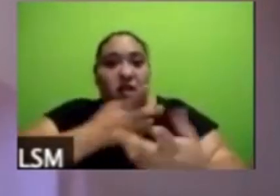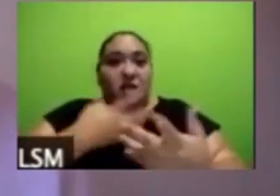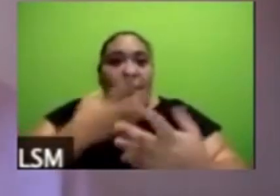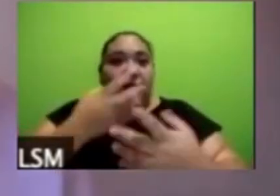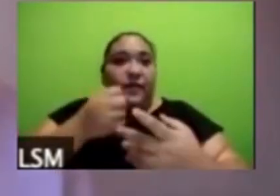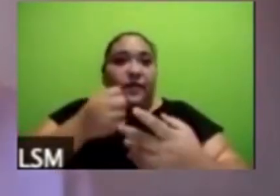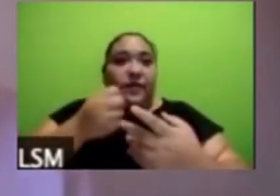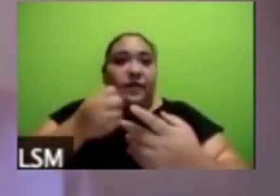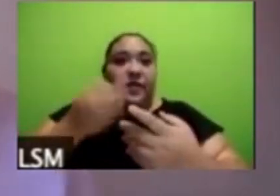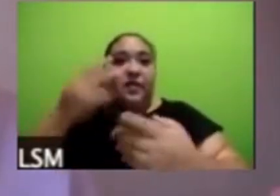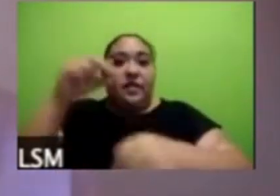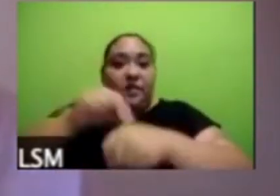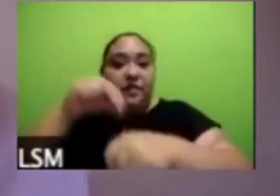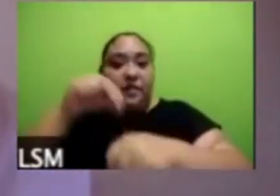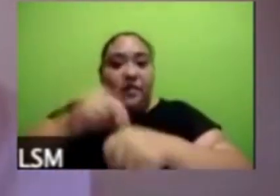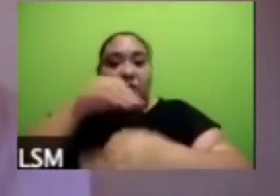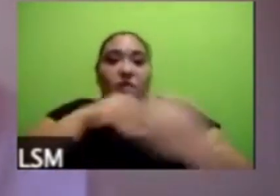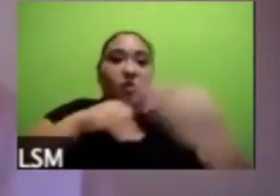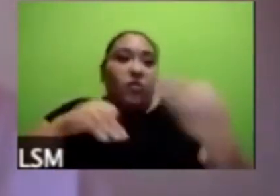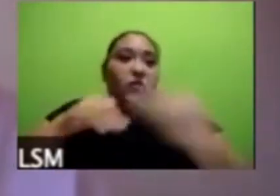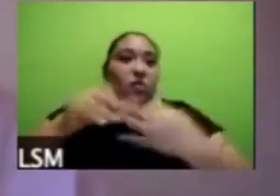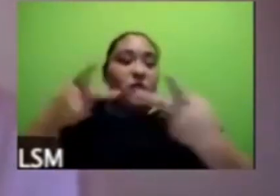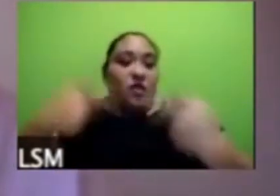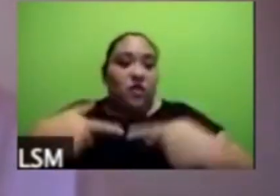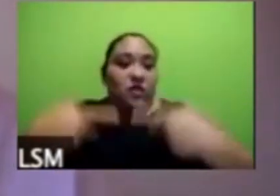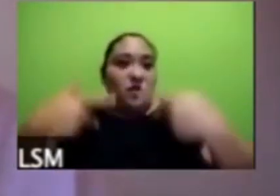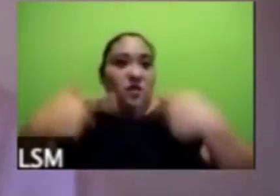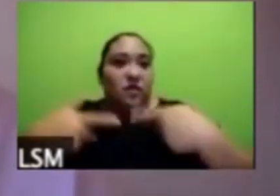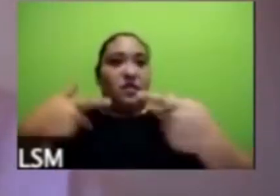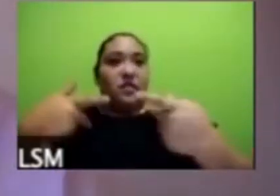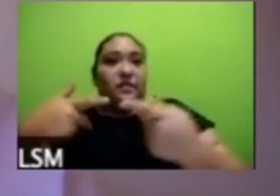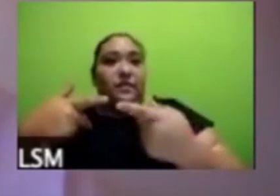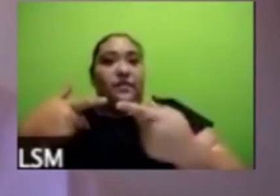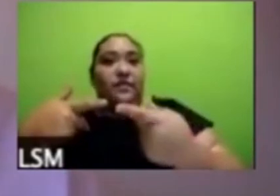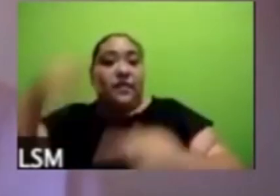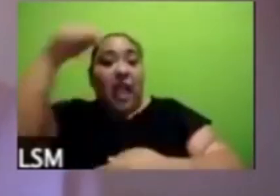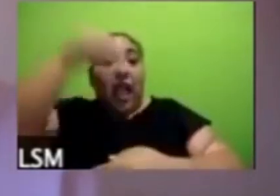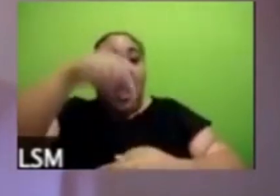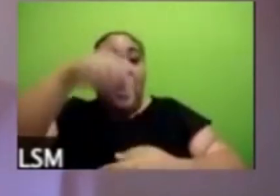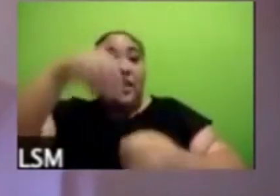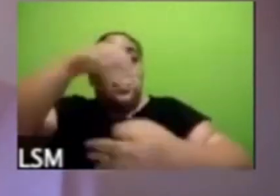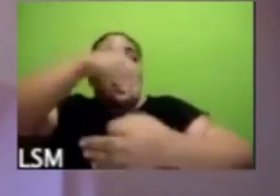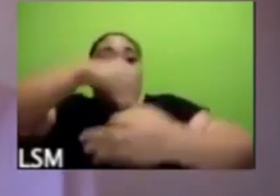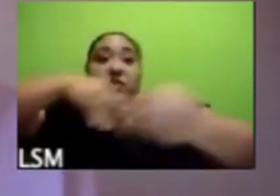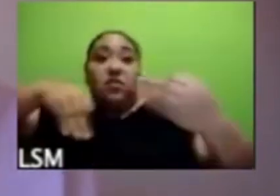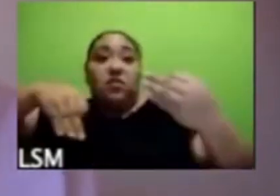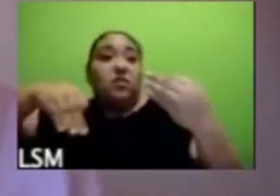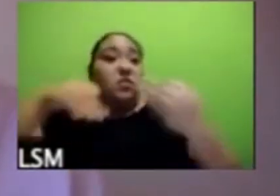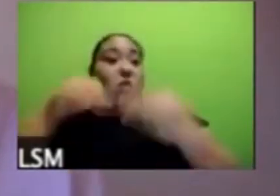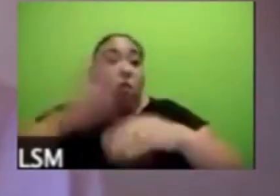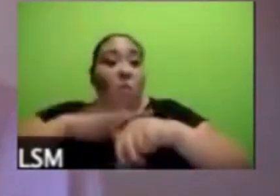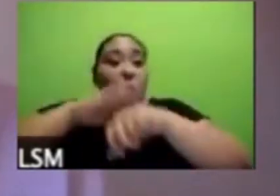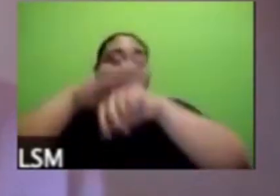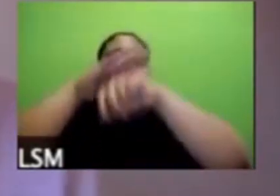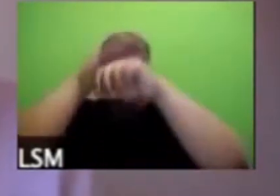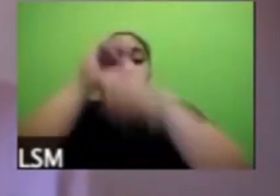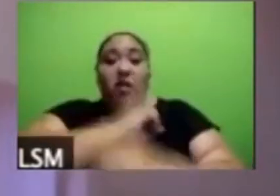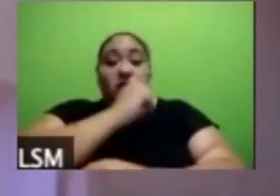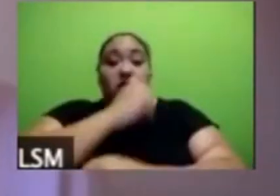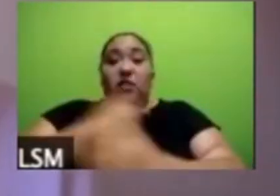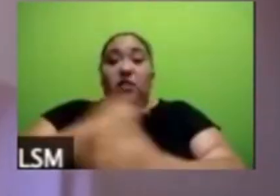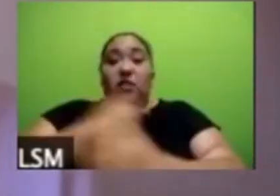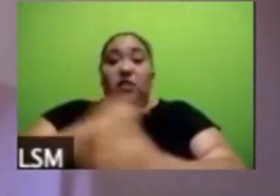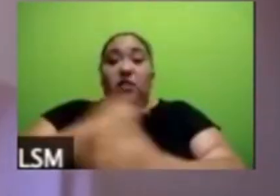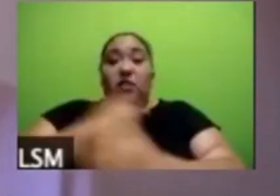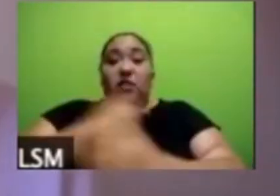entidades federativas en este punto en particular más que en otros de salud creo que venimos bastante atrás pero tenemos buenas